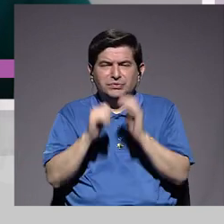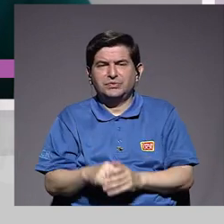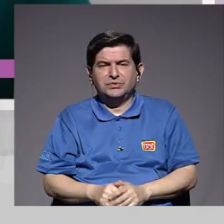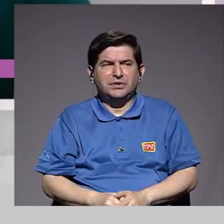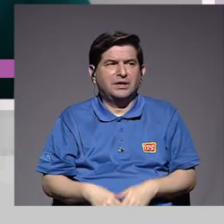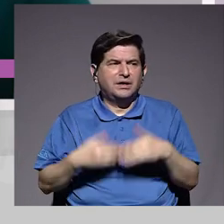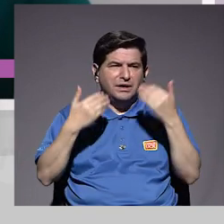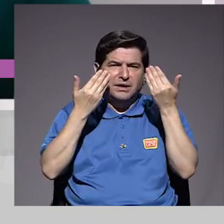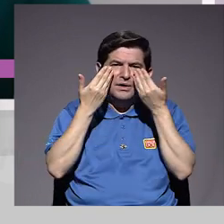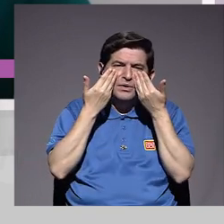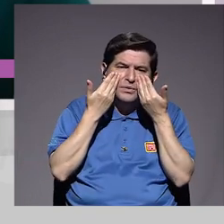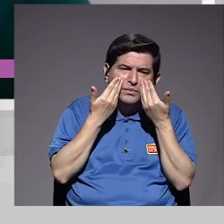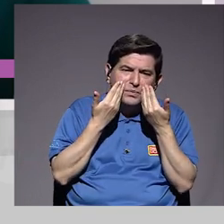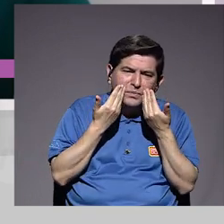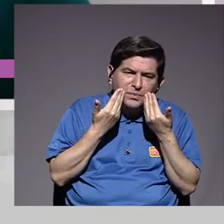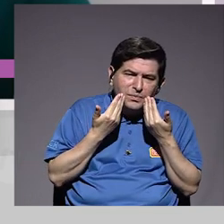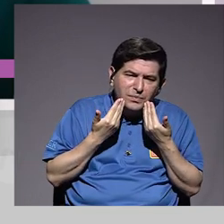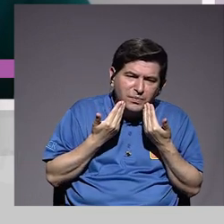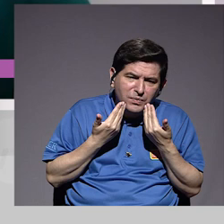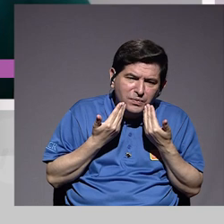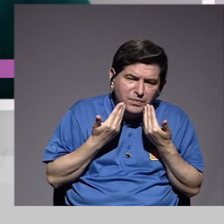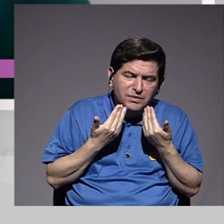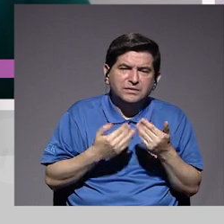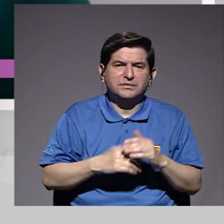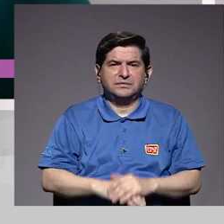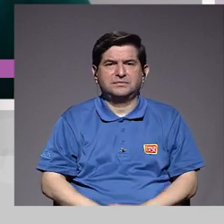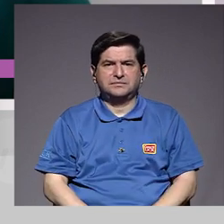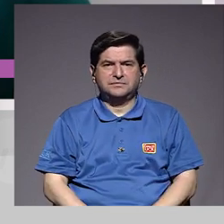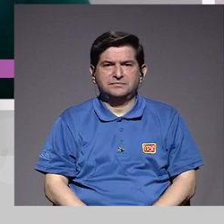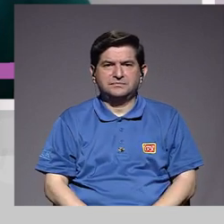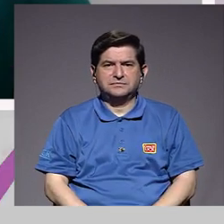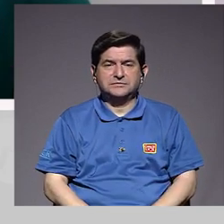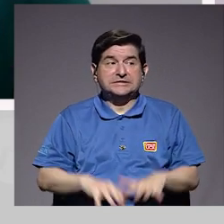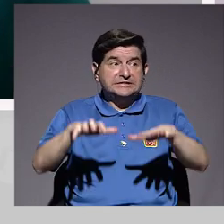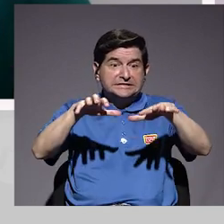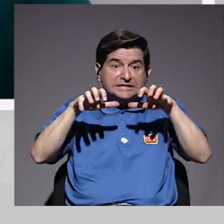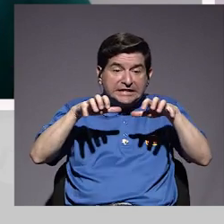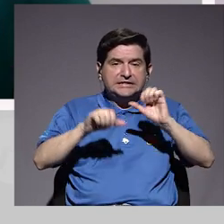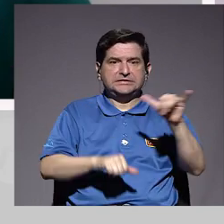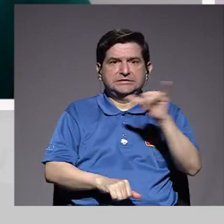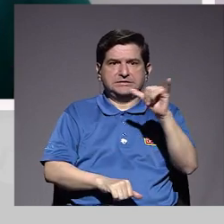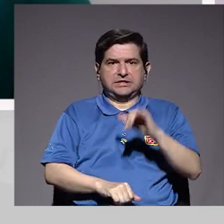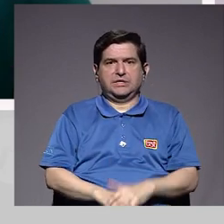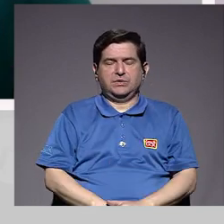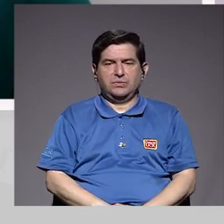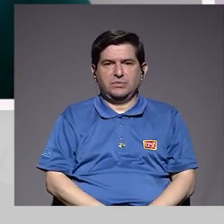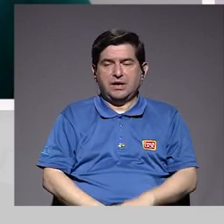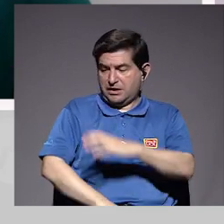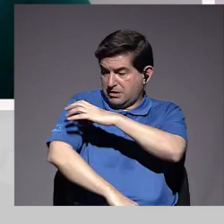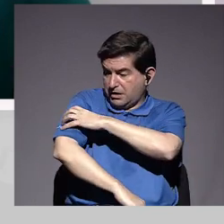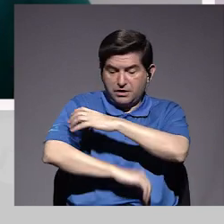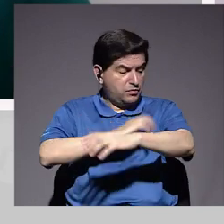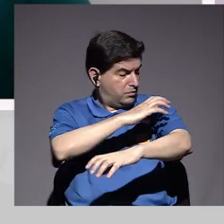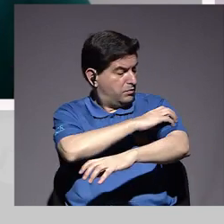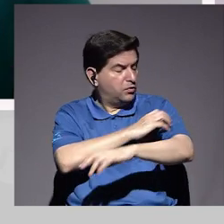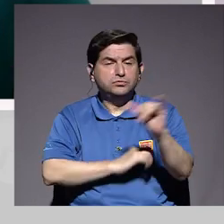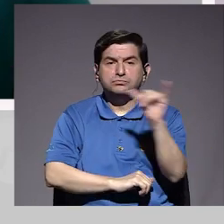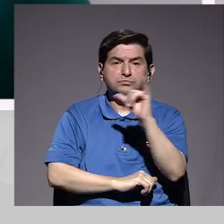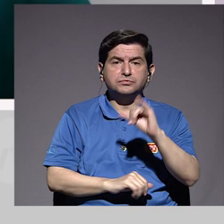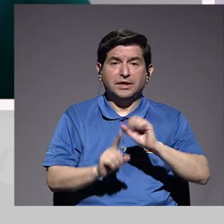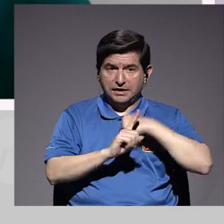¿verdad?, de tristeza y todo, bueno, de tensión también, tensión muscular y todo por